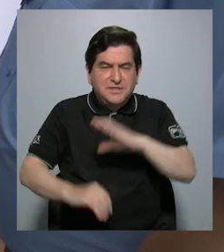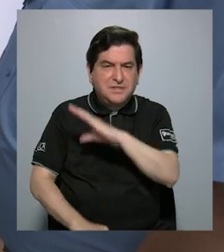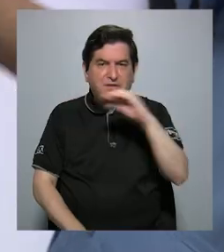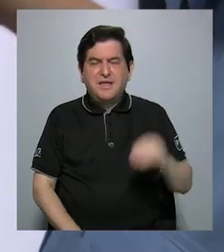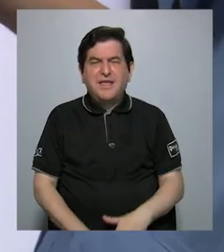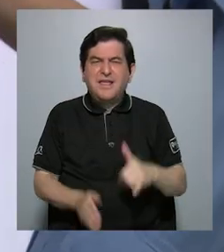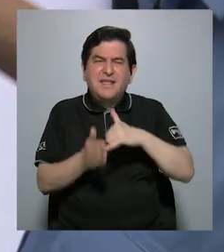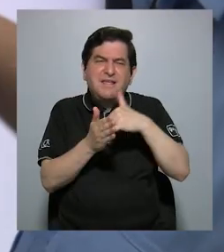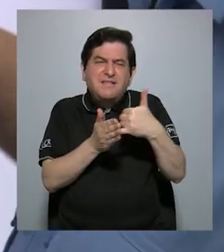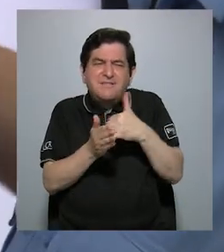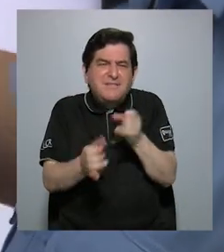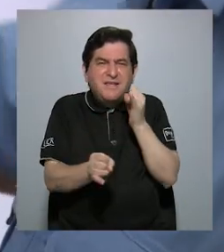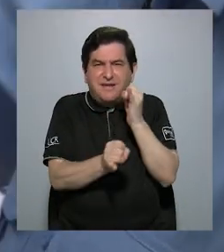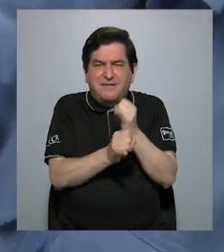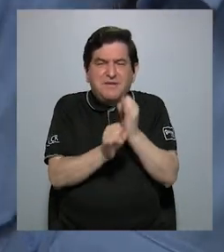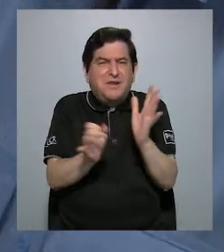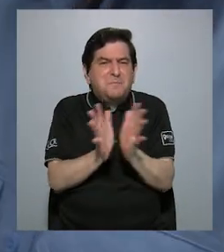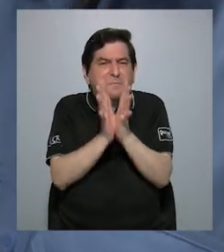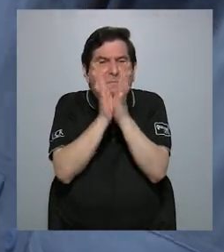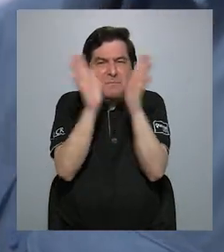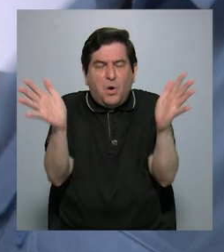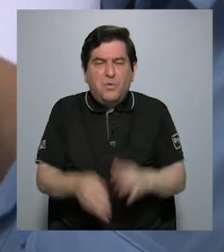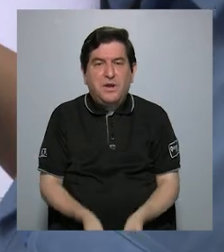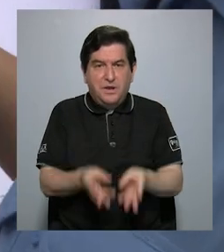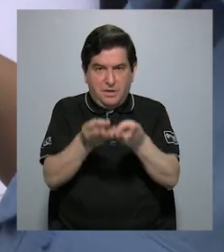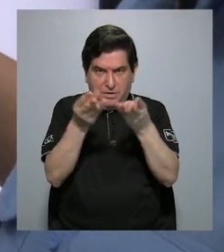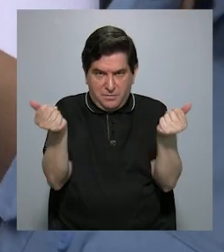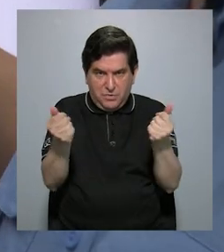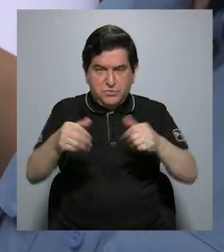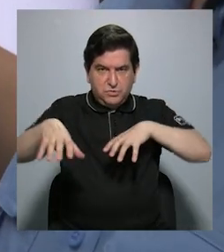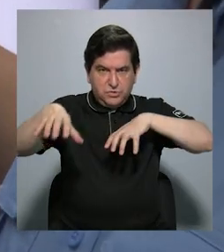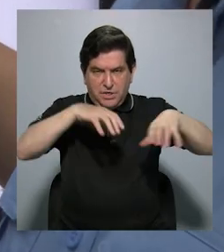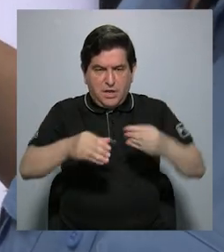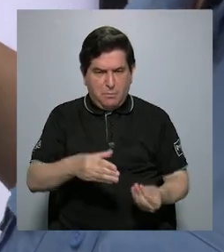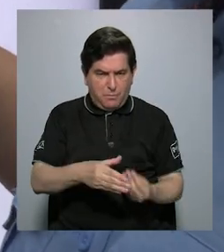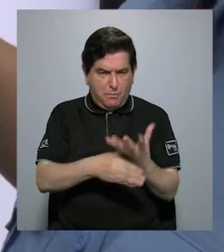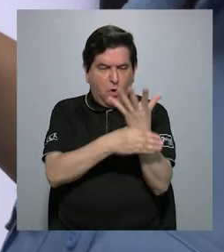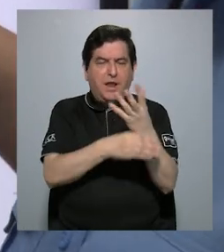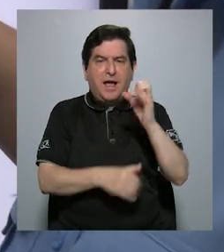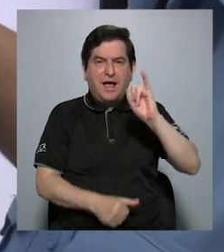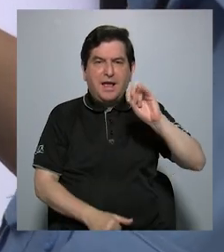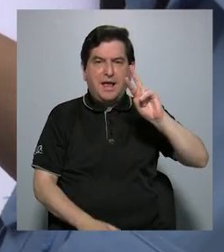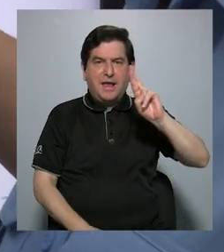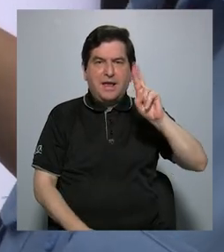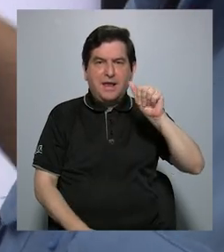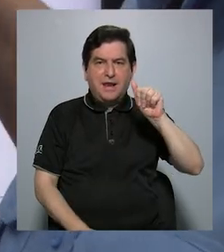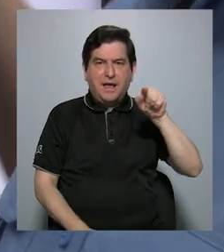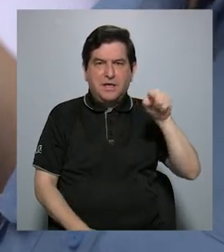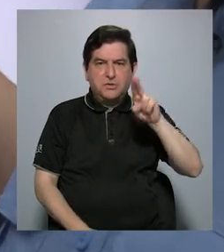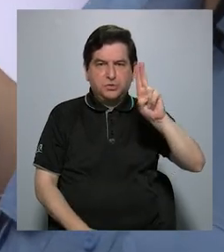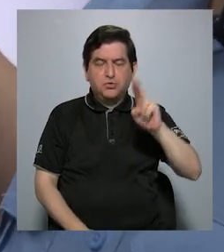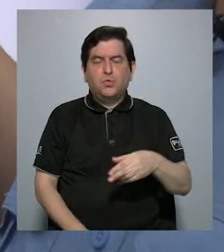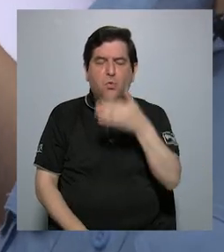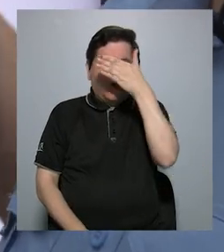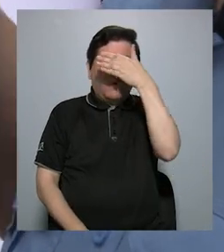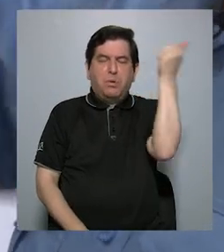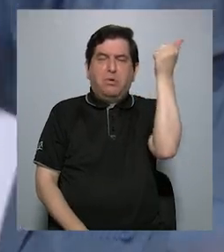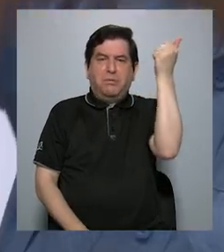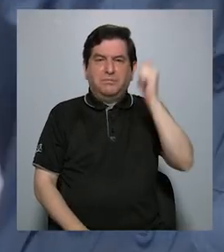y la débil institucionalidad pública provocaron que la actividad del volcán Irasú quedara casi olvidada.